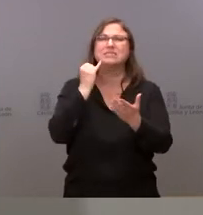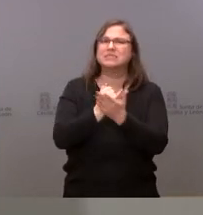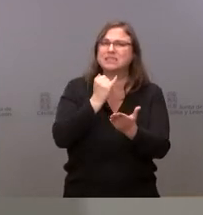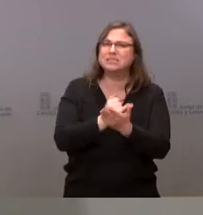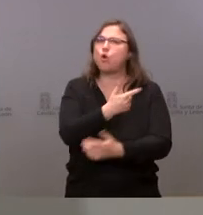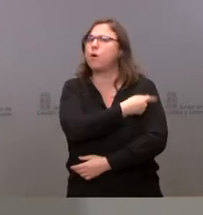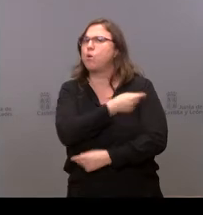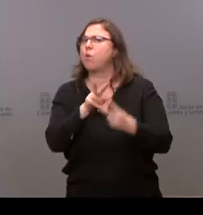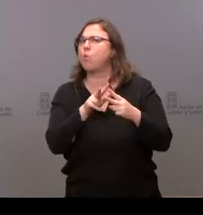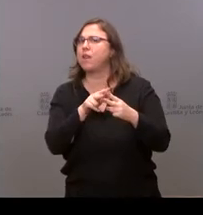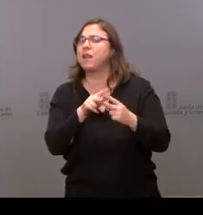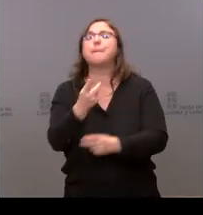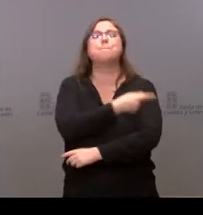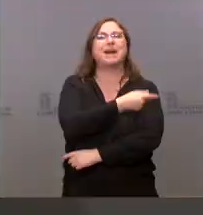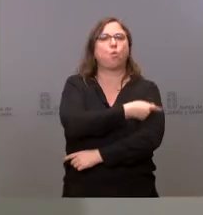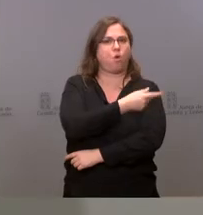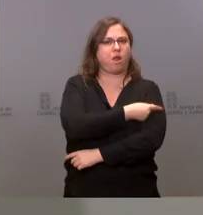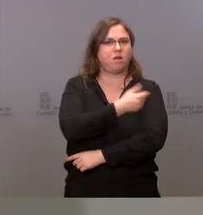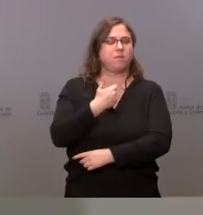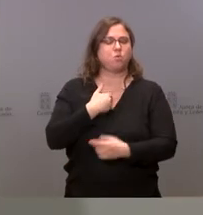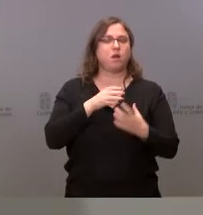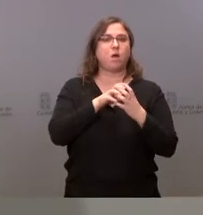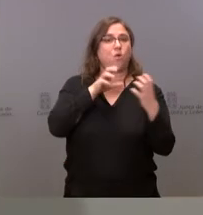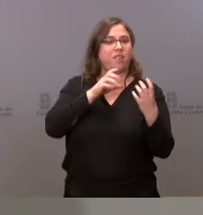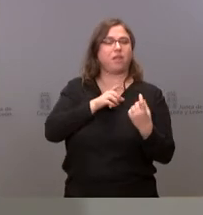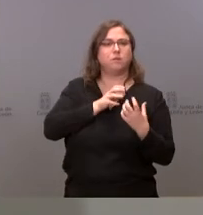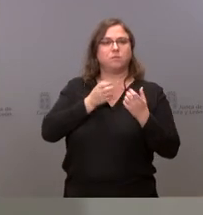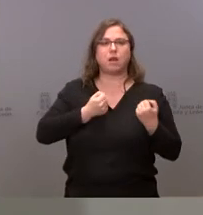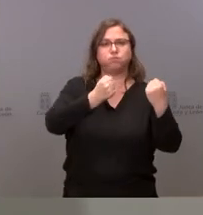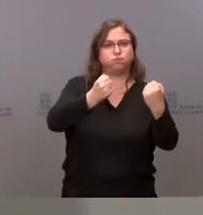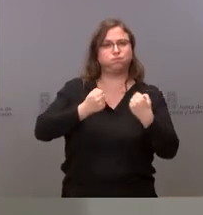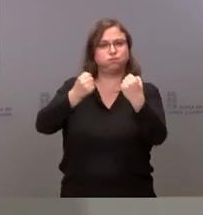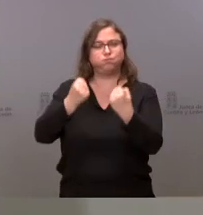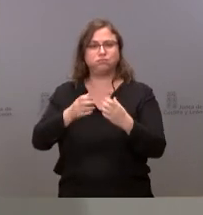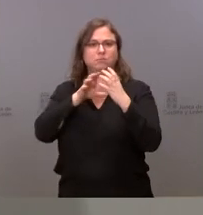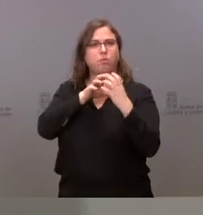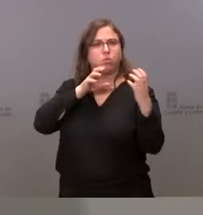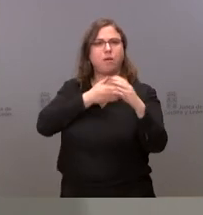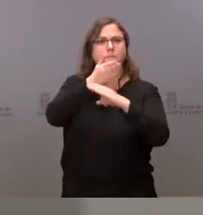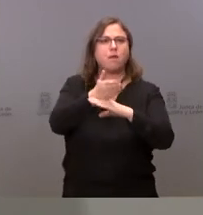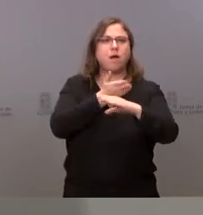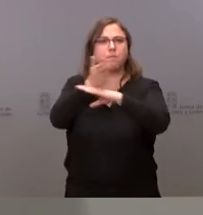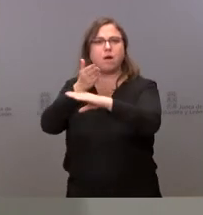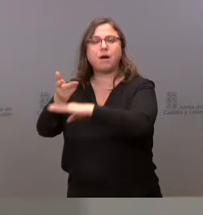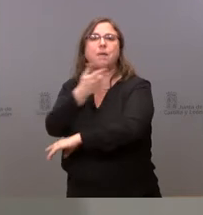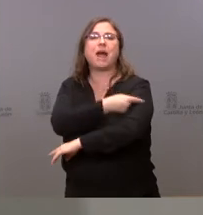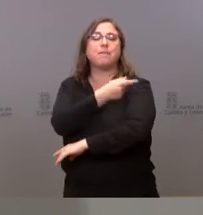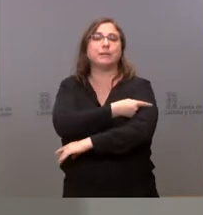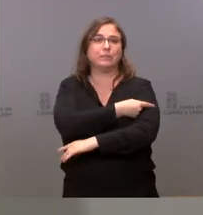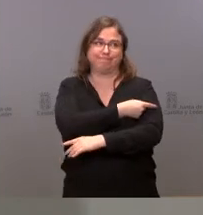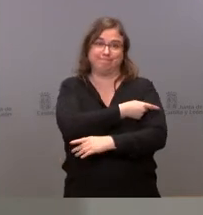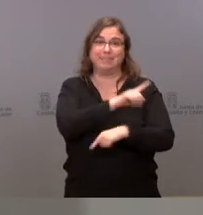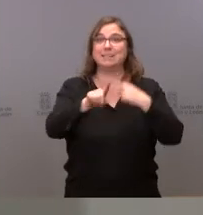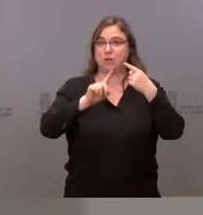vacunación de vacunación ah de vacunación perdón sí 150 unidades móviles de vacunación bueno aquí hay una pregunta primera